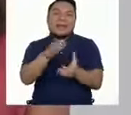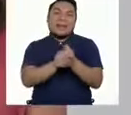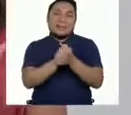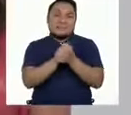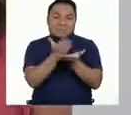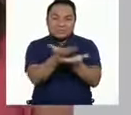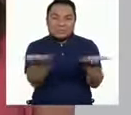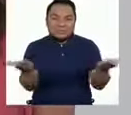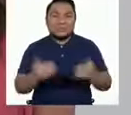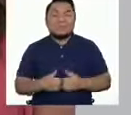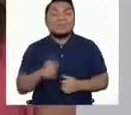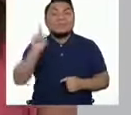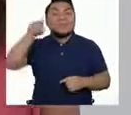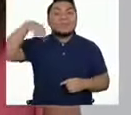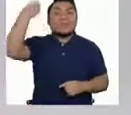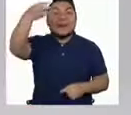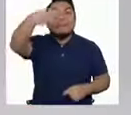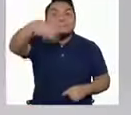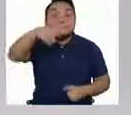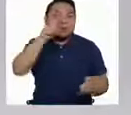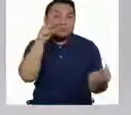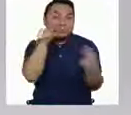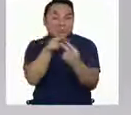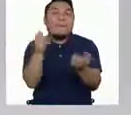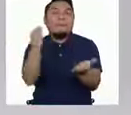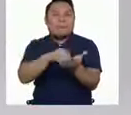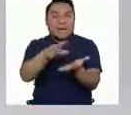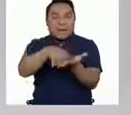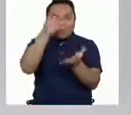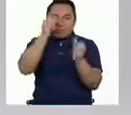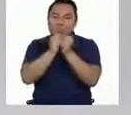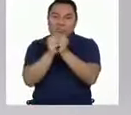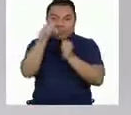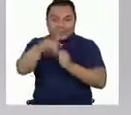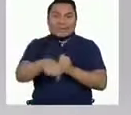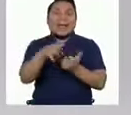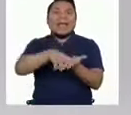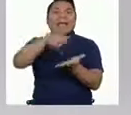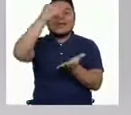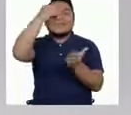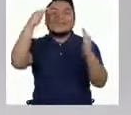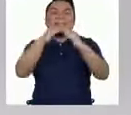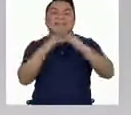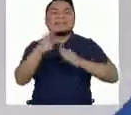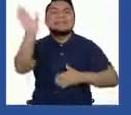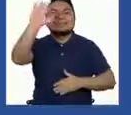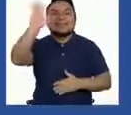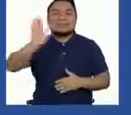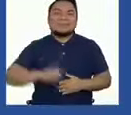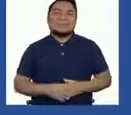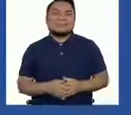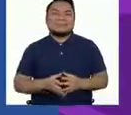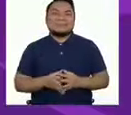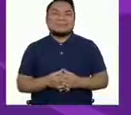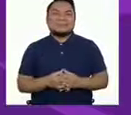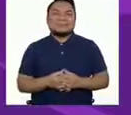ambiente. Nos vemos el próximo martes para seguir aprendiendo juntos, aquí en Aprendo en Casa. Chau, chau.